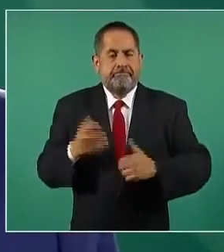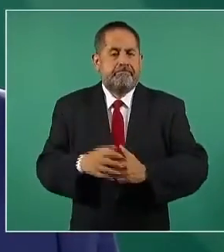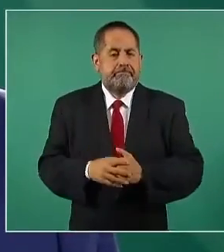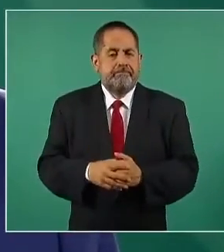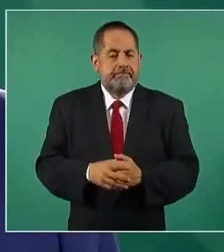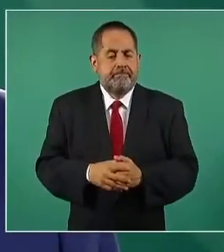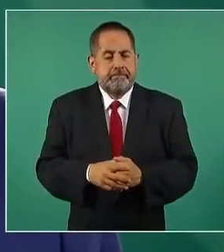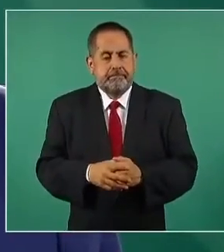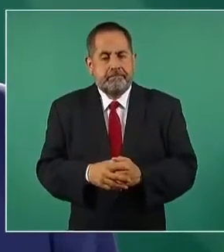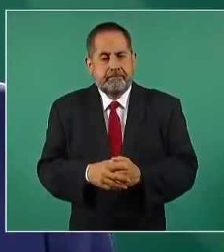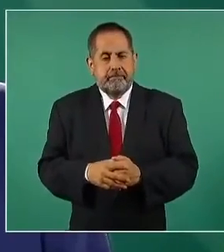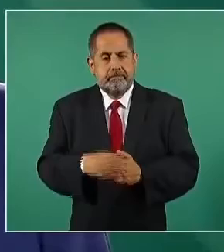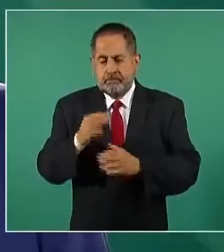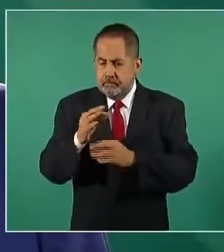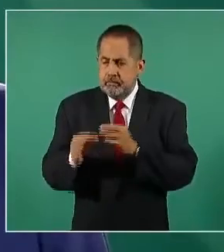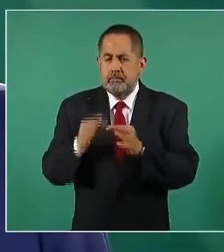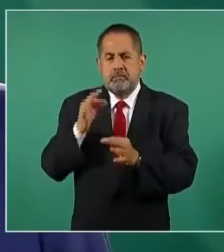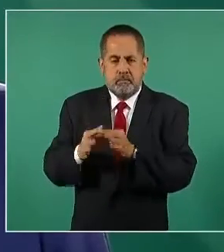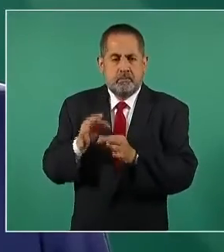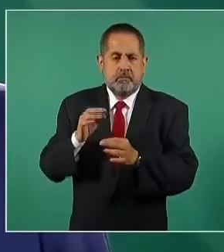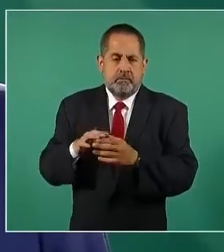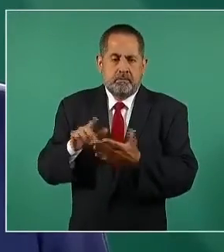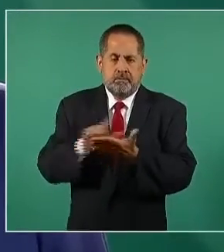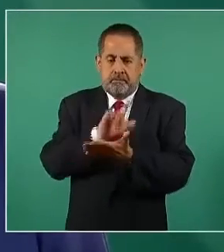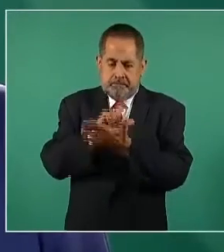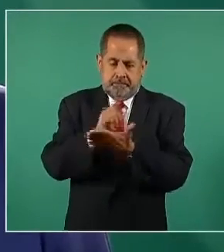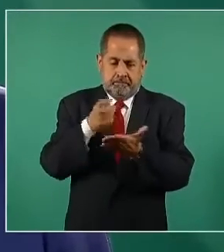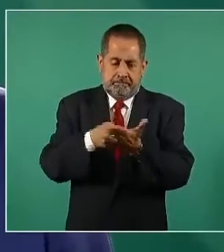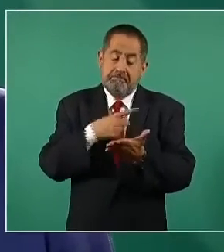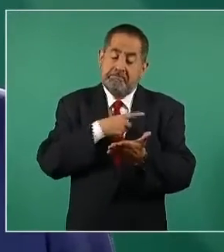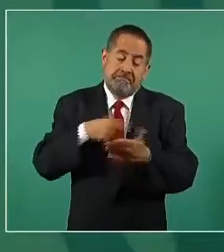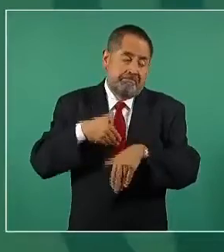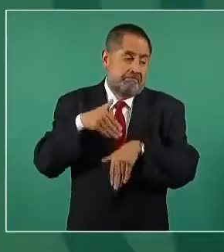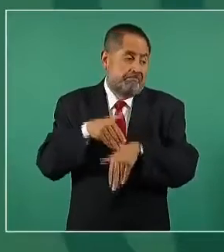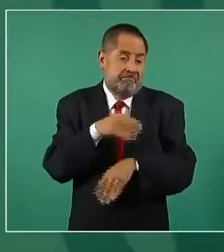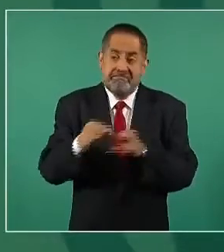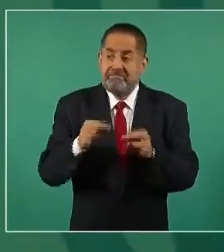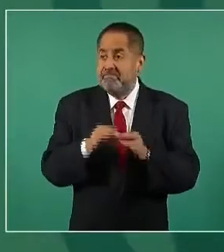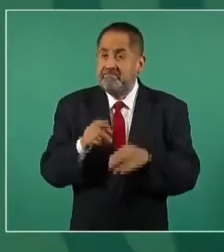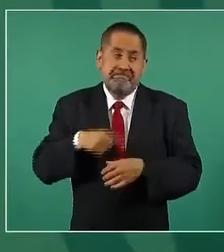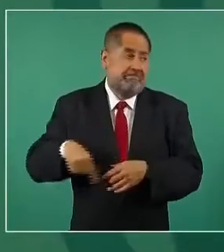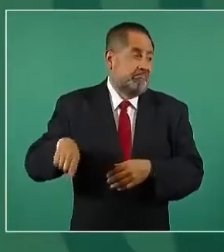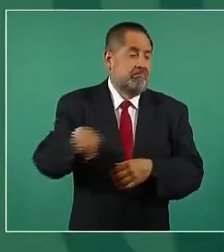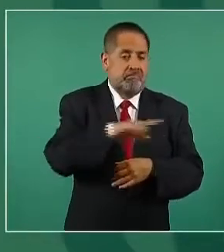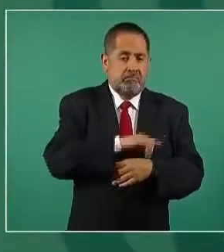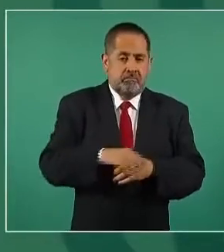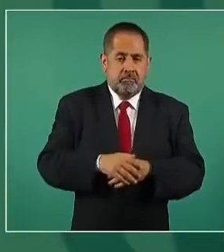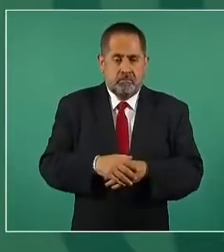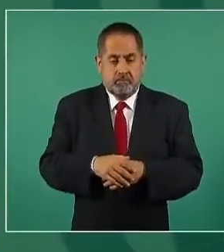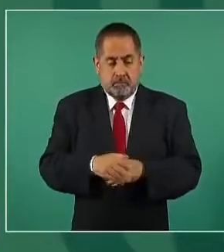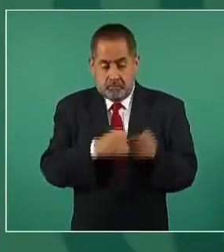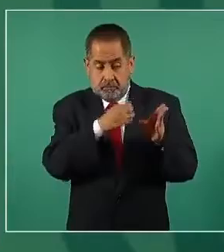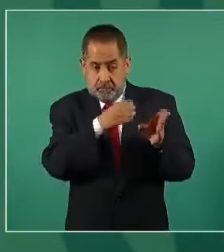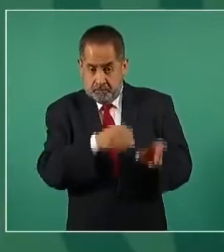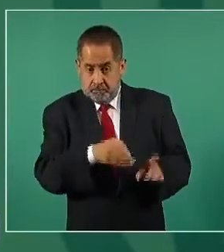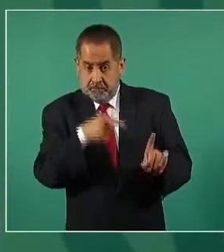que se cumplan las leyes, que en su caso,